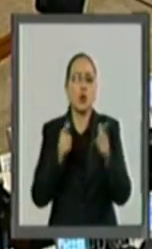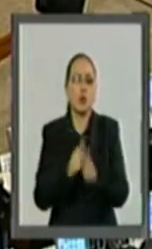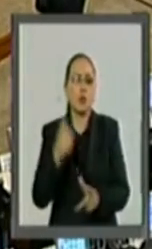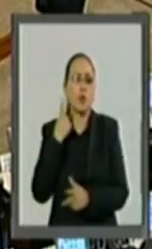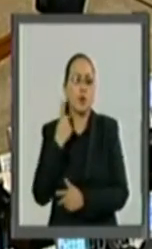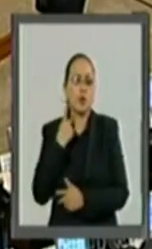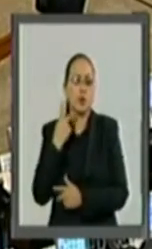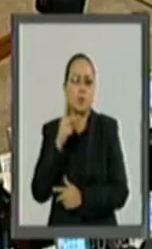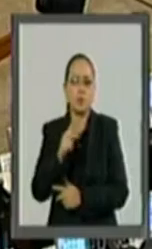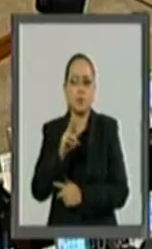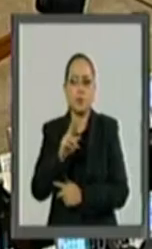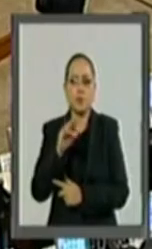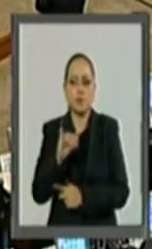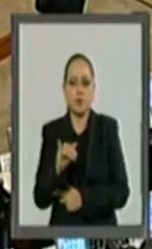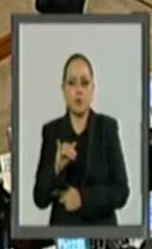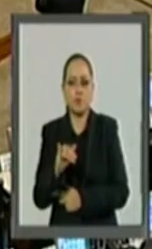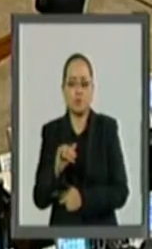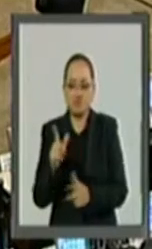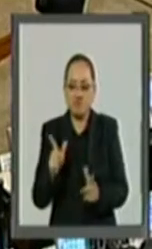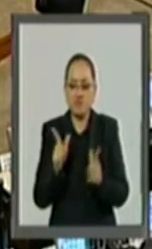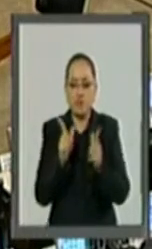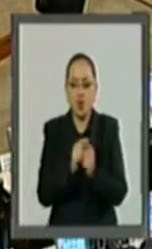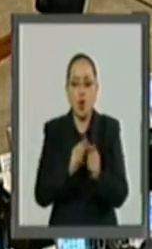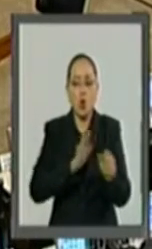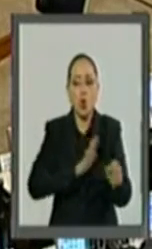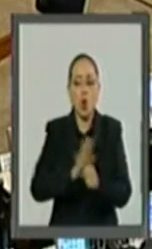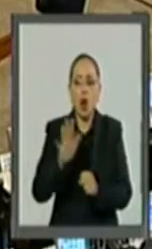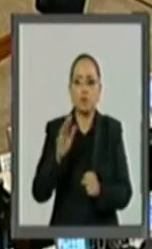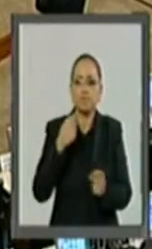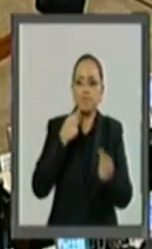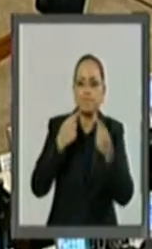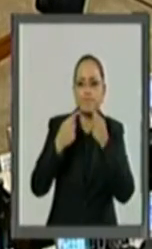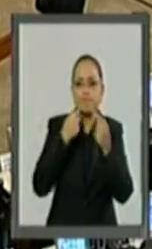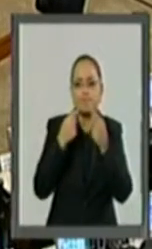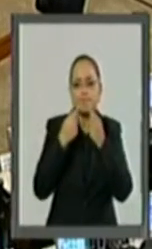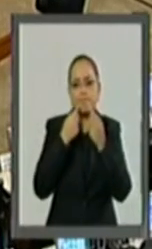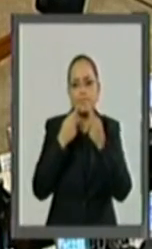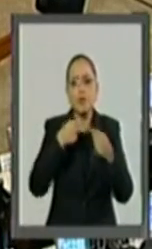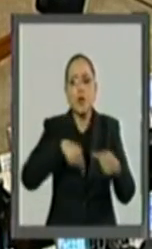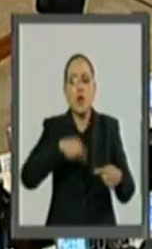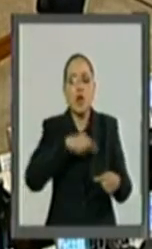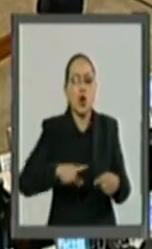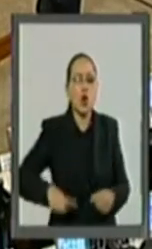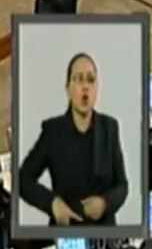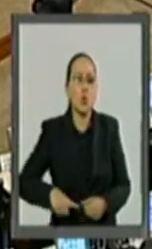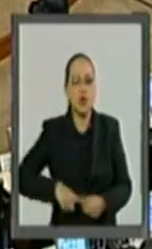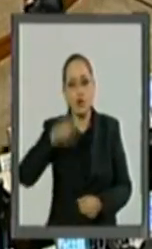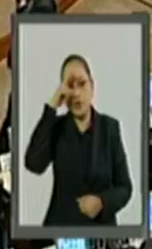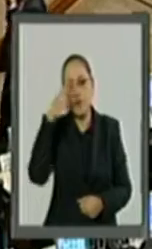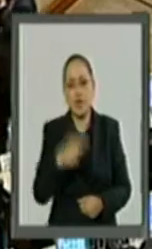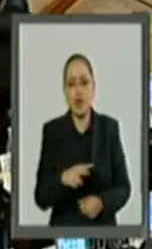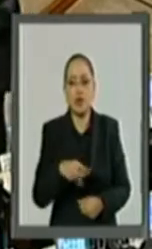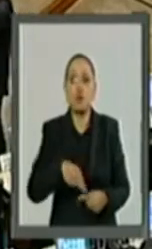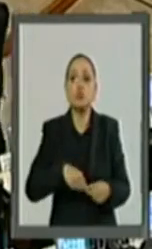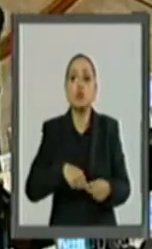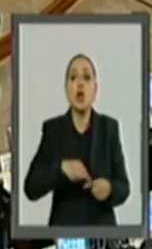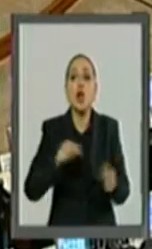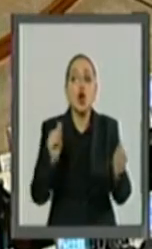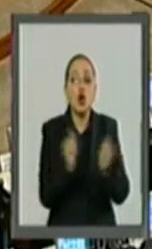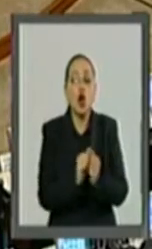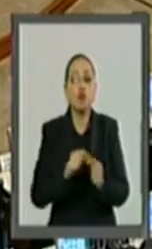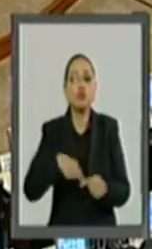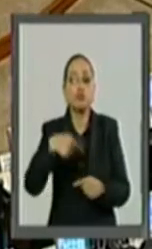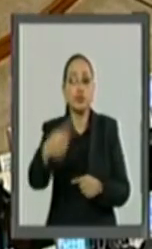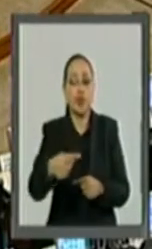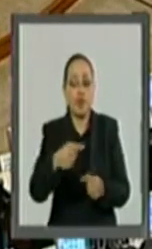sobre la conclusión de las negociaciones por parte del Gobierno Mexicano y la firma